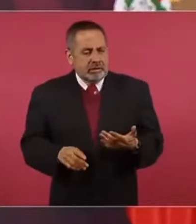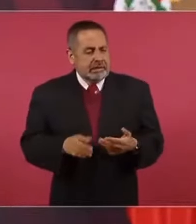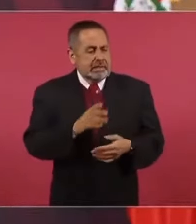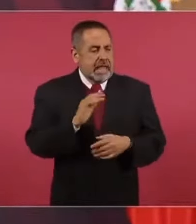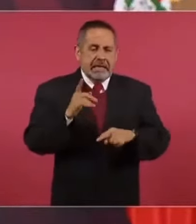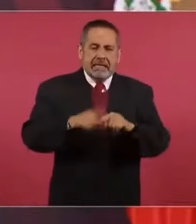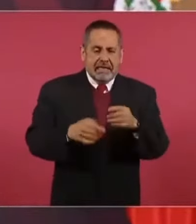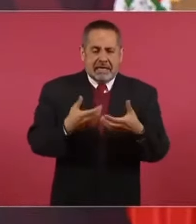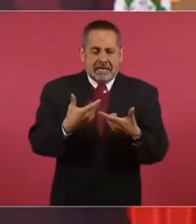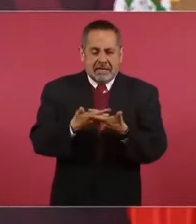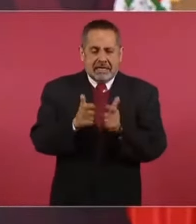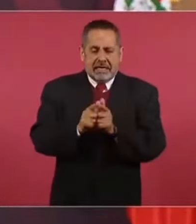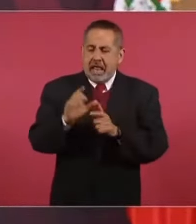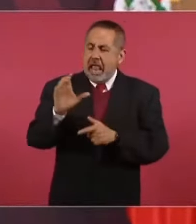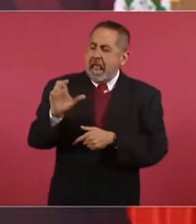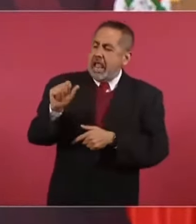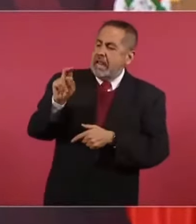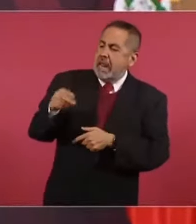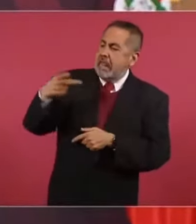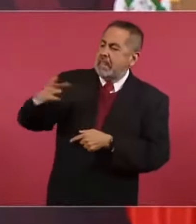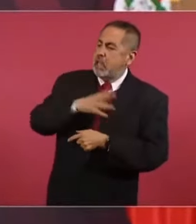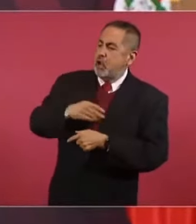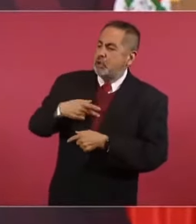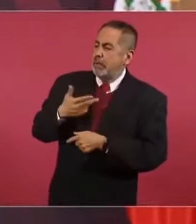de los hijos del presidente.